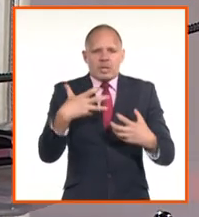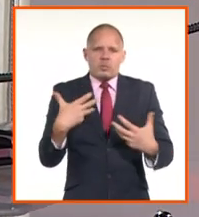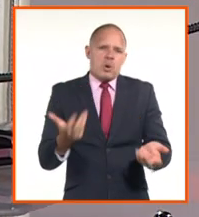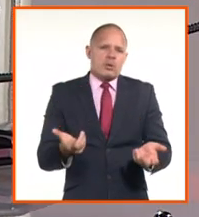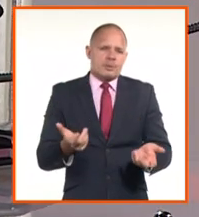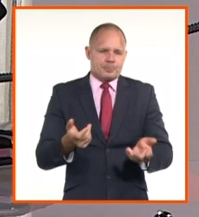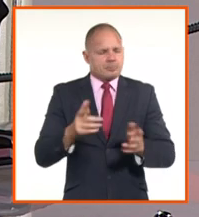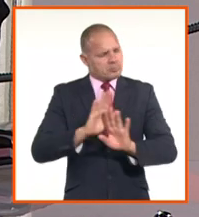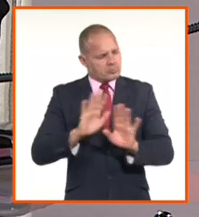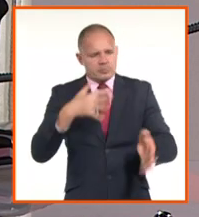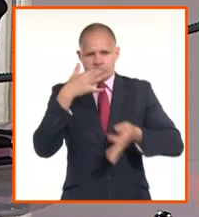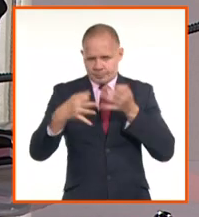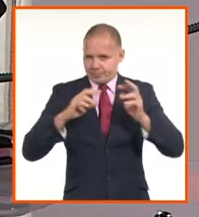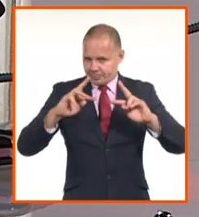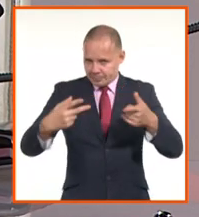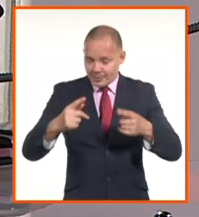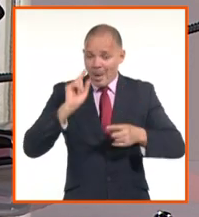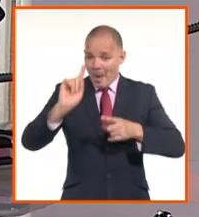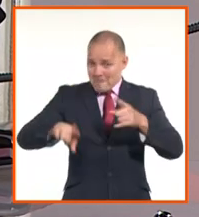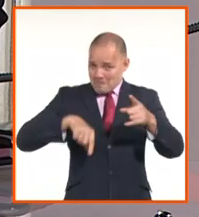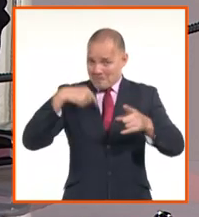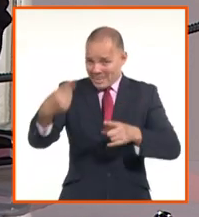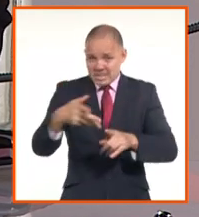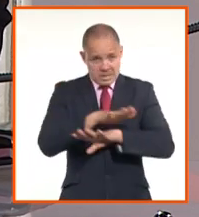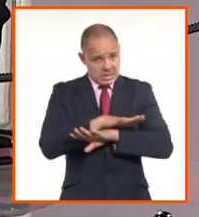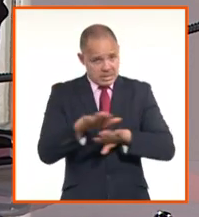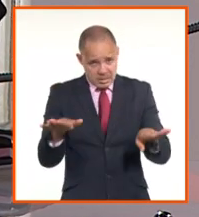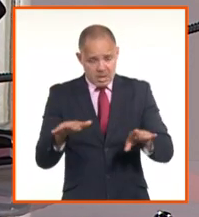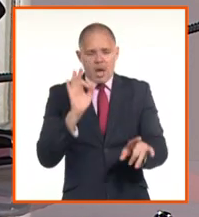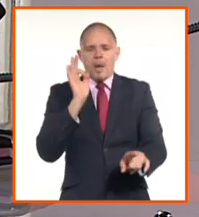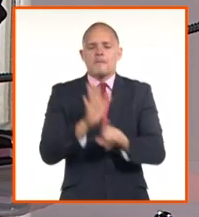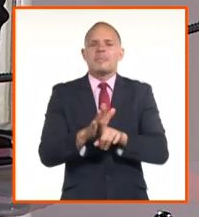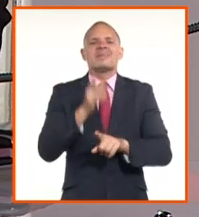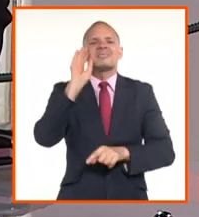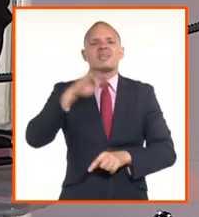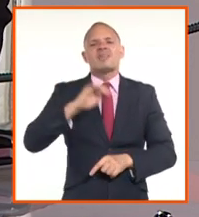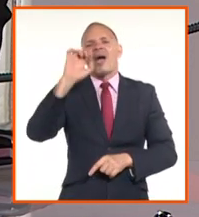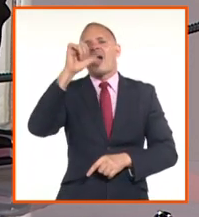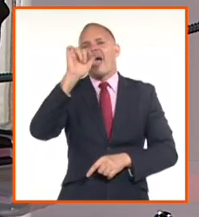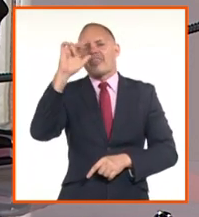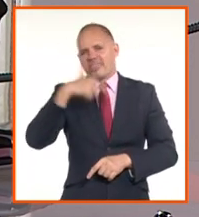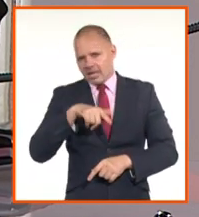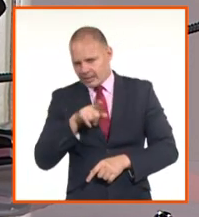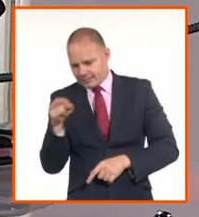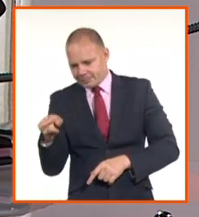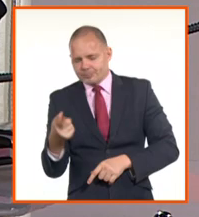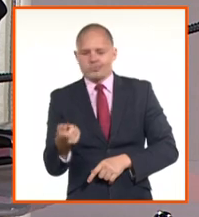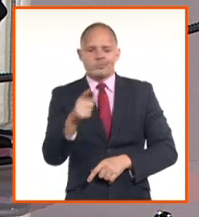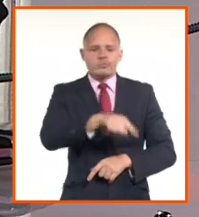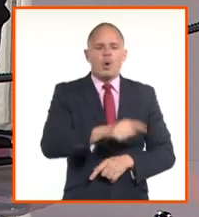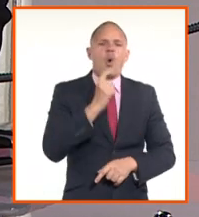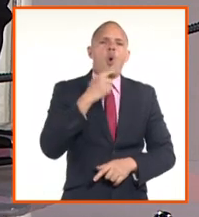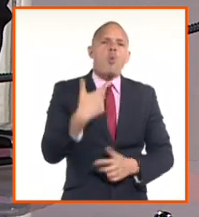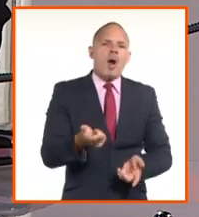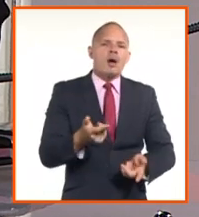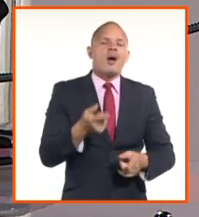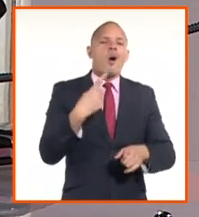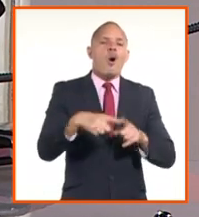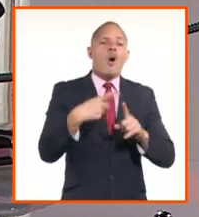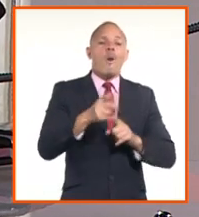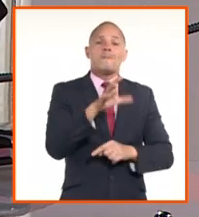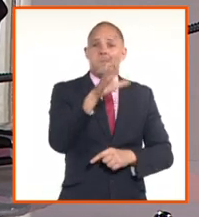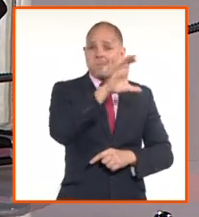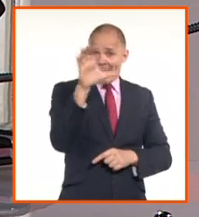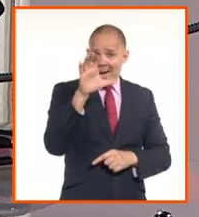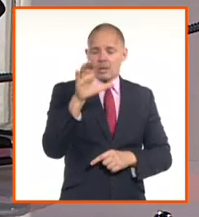comienza la compra de divisas en los bancos y en las cadecas a 120 pesos por dólar como punto de